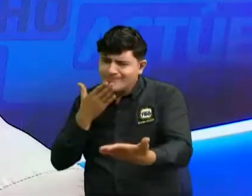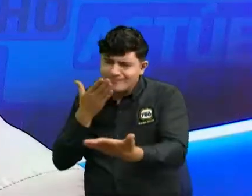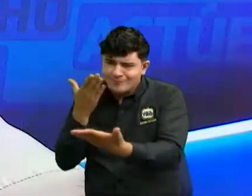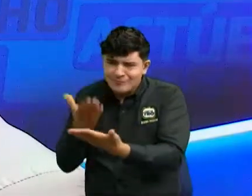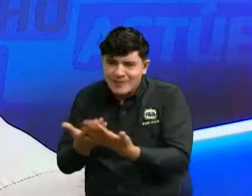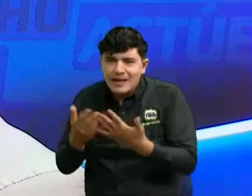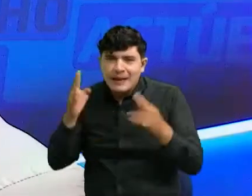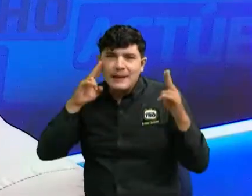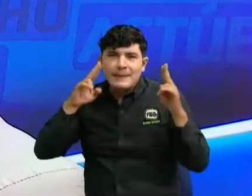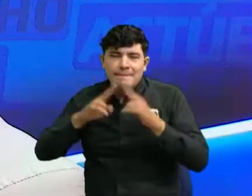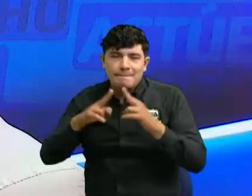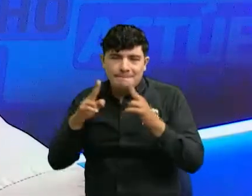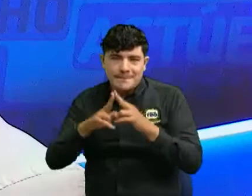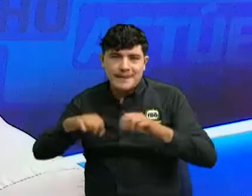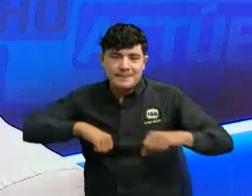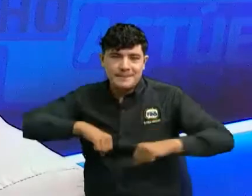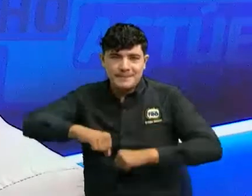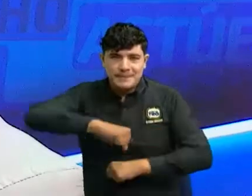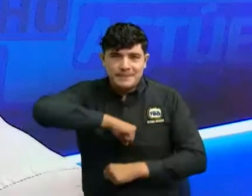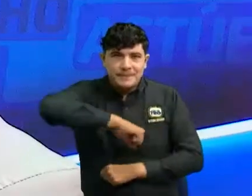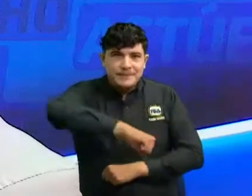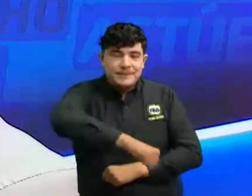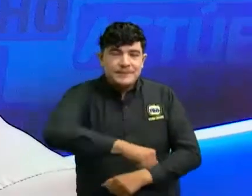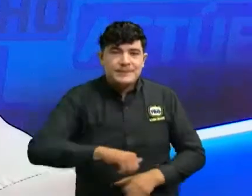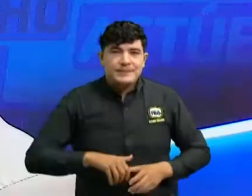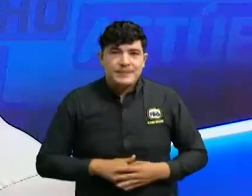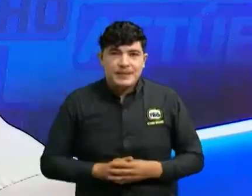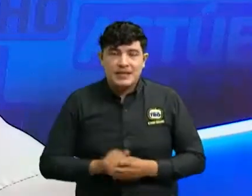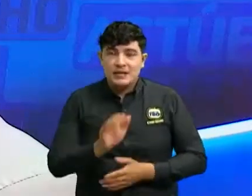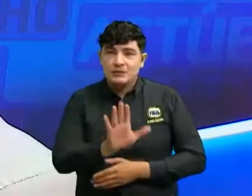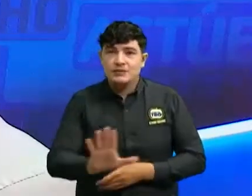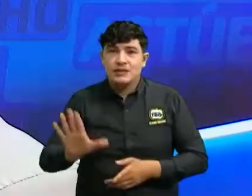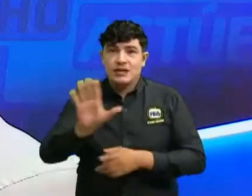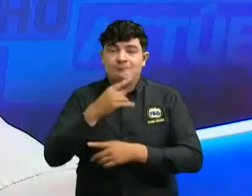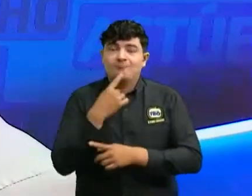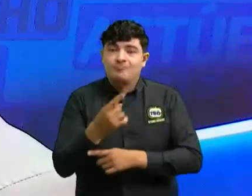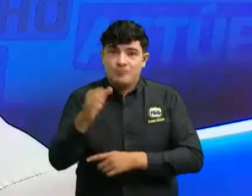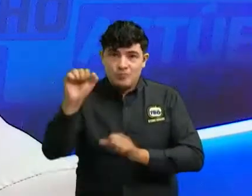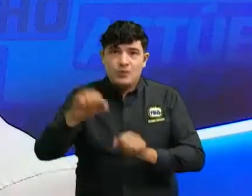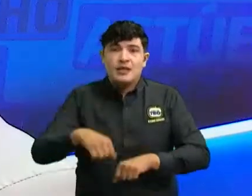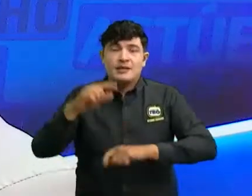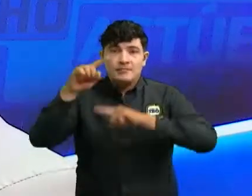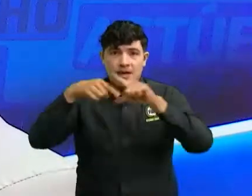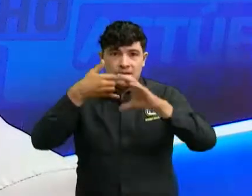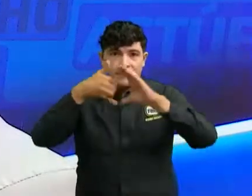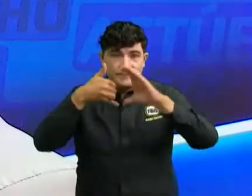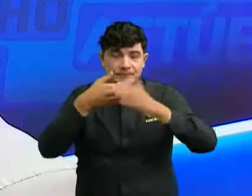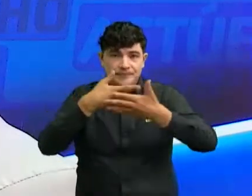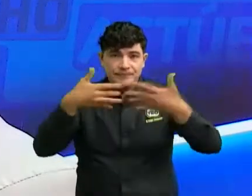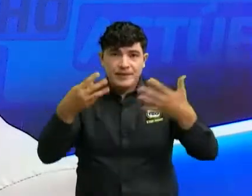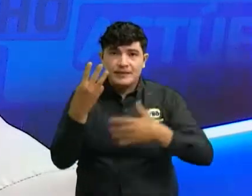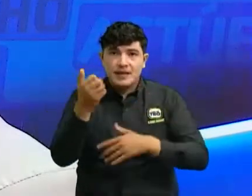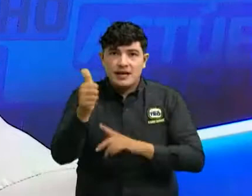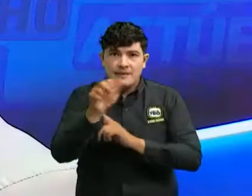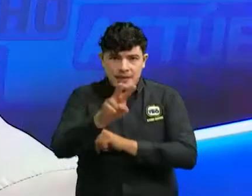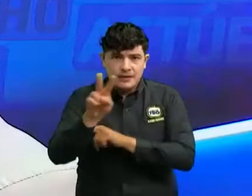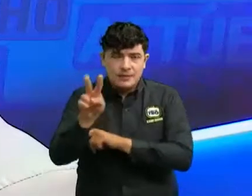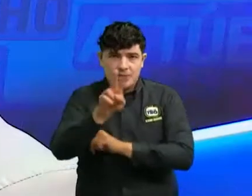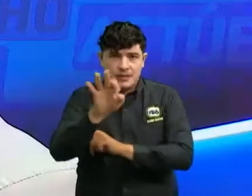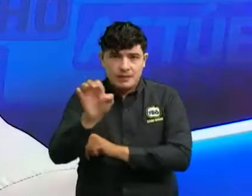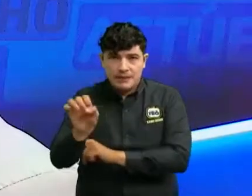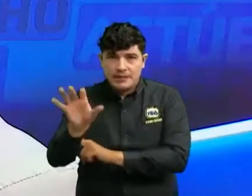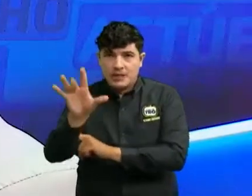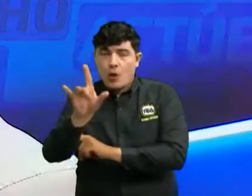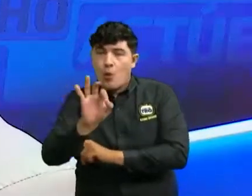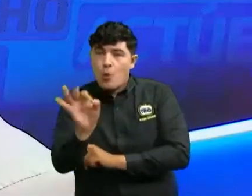por estar conectados con nosotros. Pues a ustedes les decimos que se pueden comunicar con nosotros a través del 310-222-23051 o